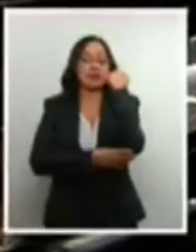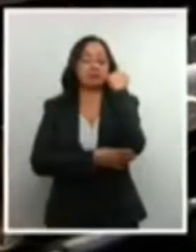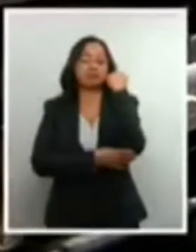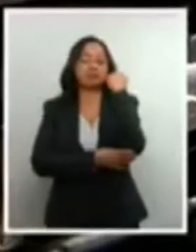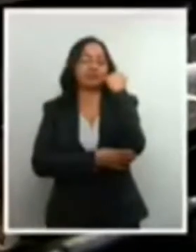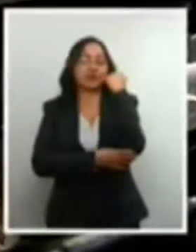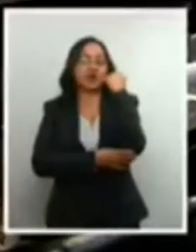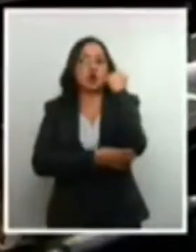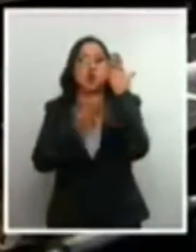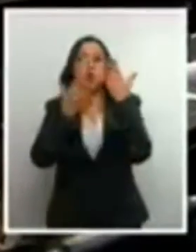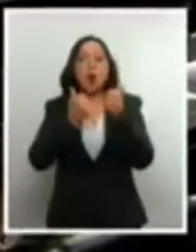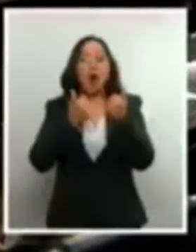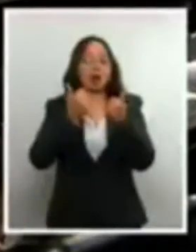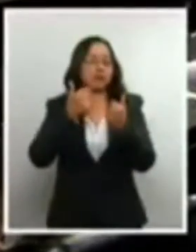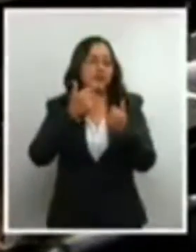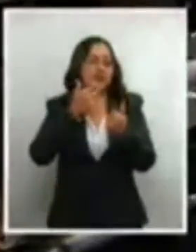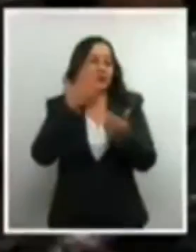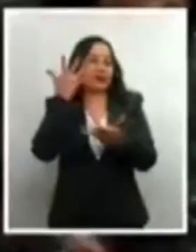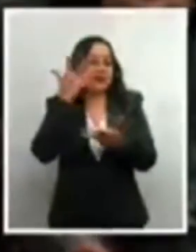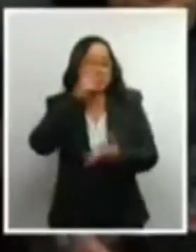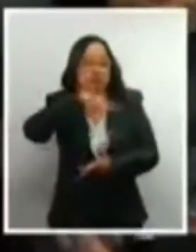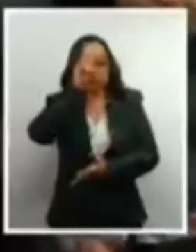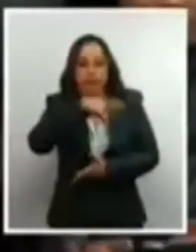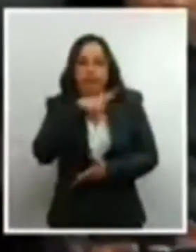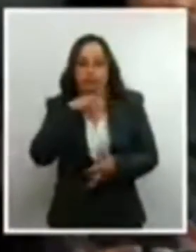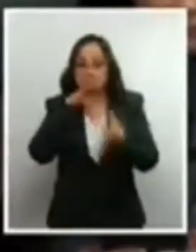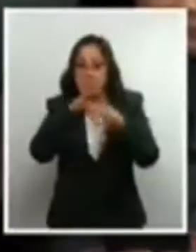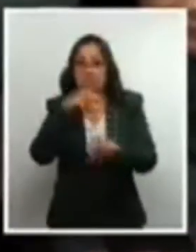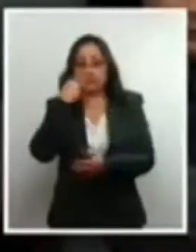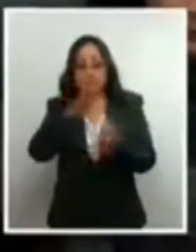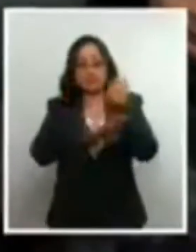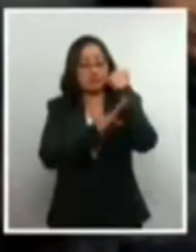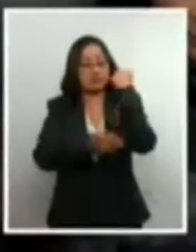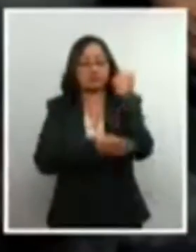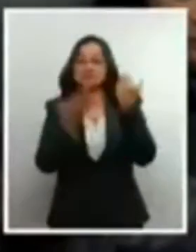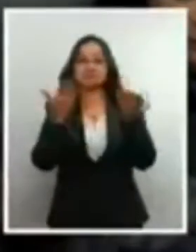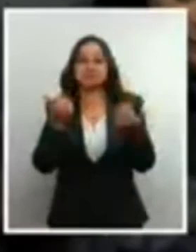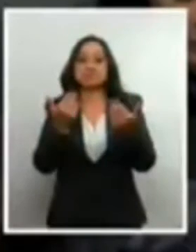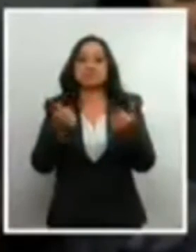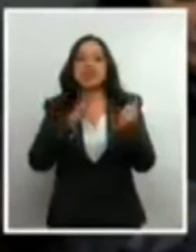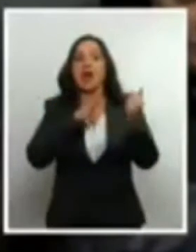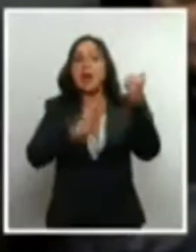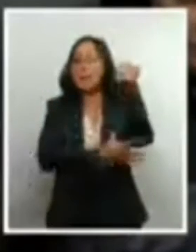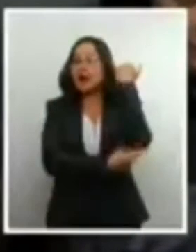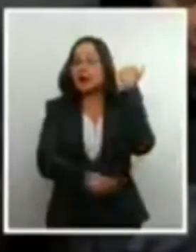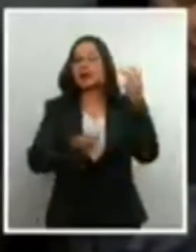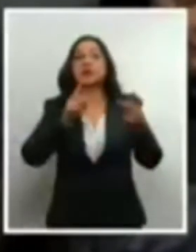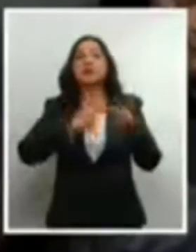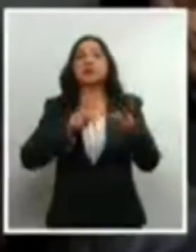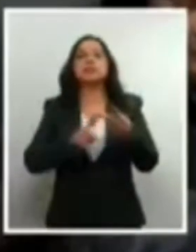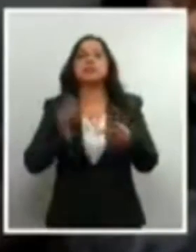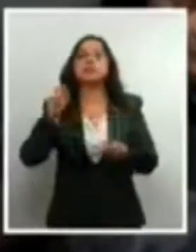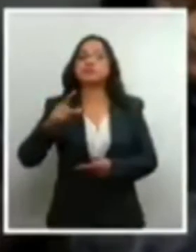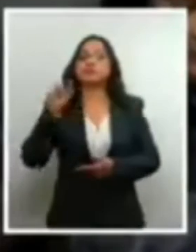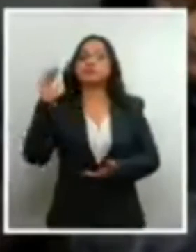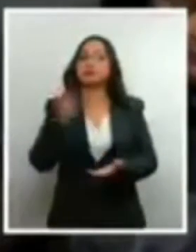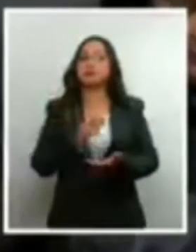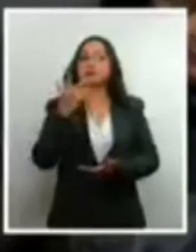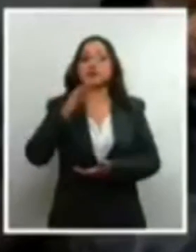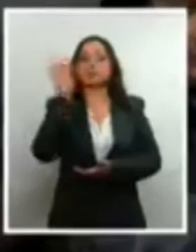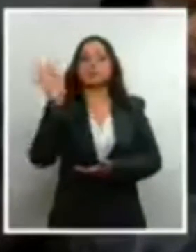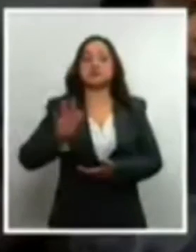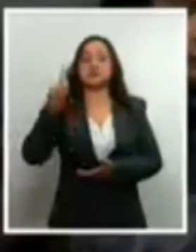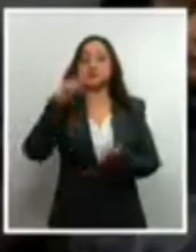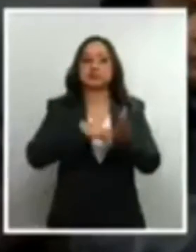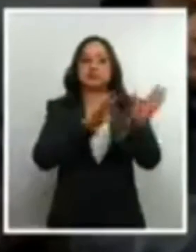se resuelve mediante un aborto inducido. La tasa de abortos también ha aumentado 50% desde 1990